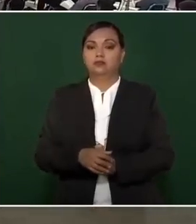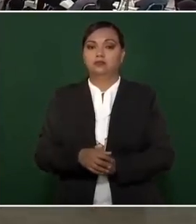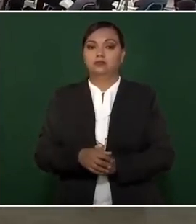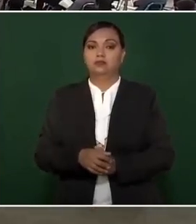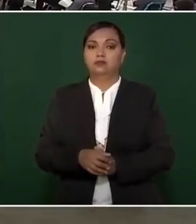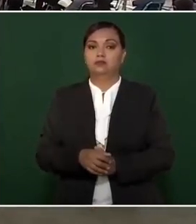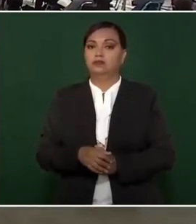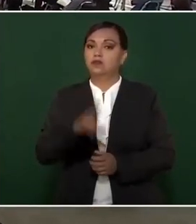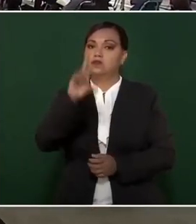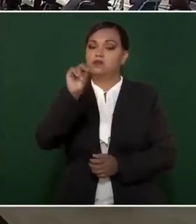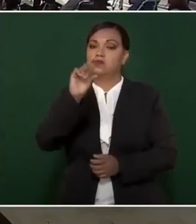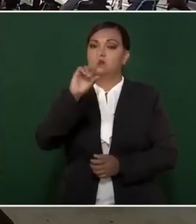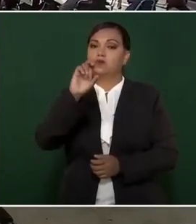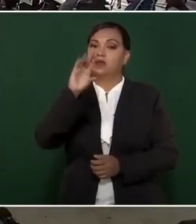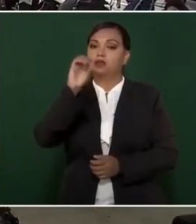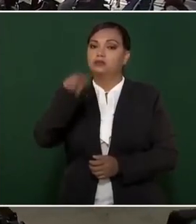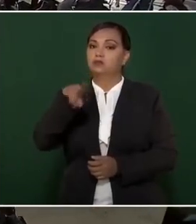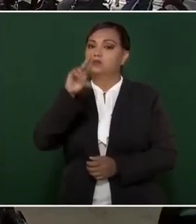Sin reelección.